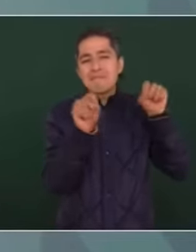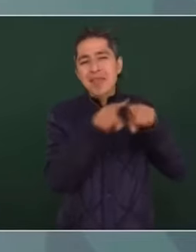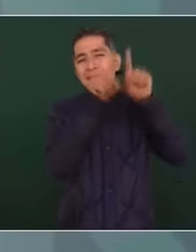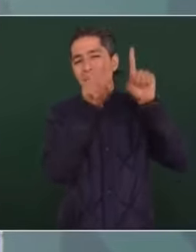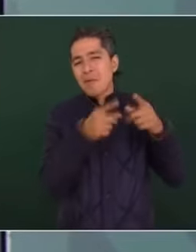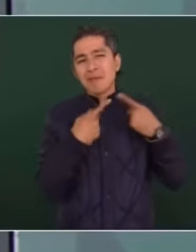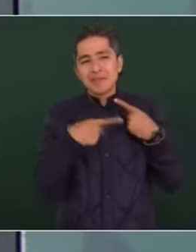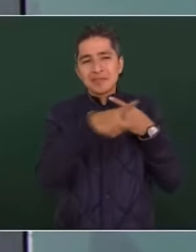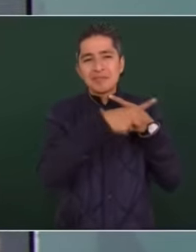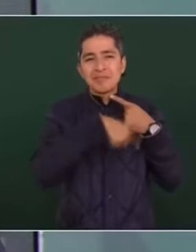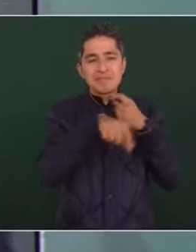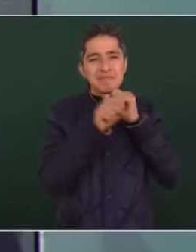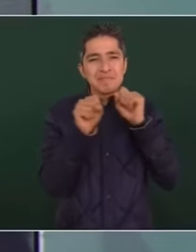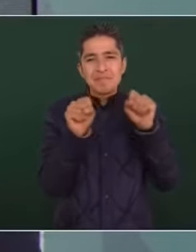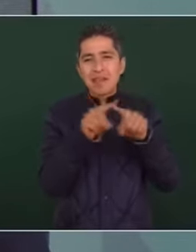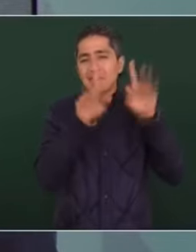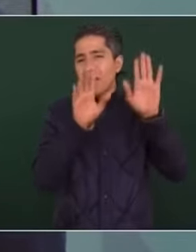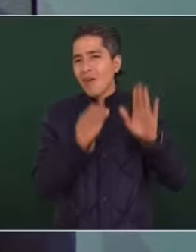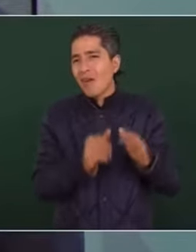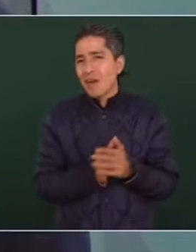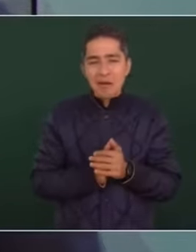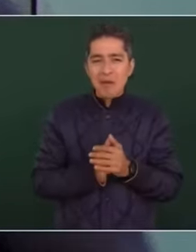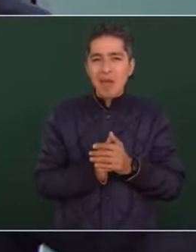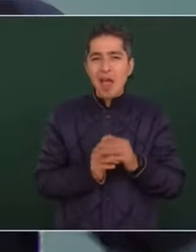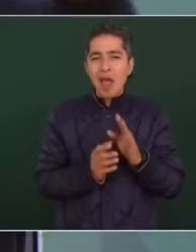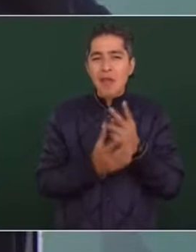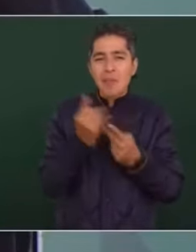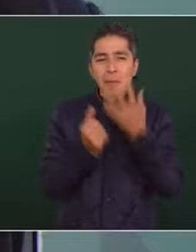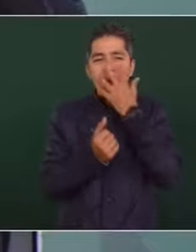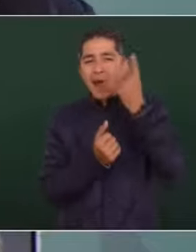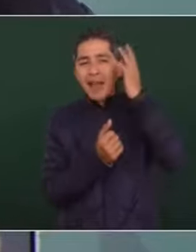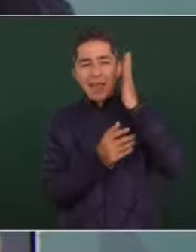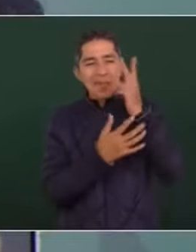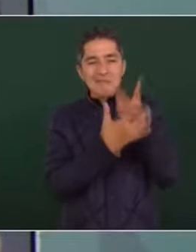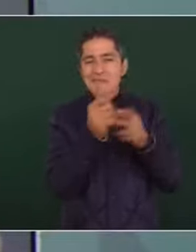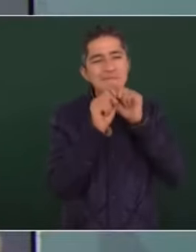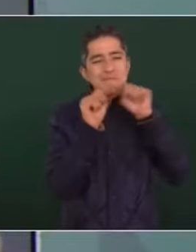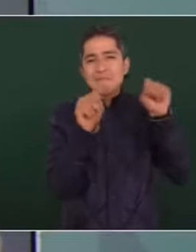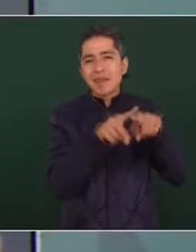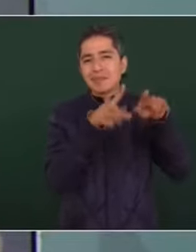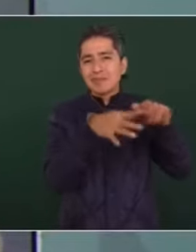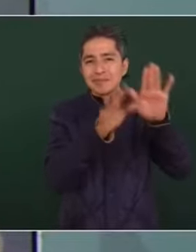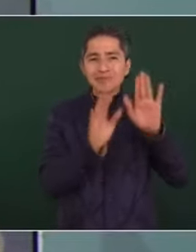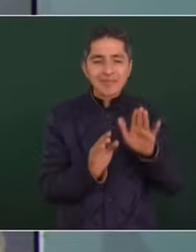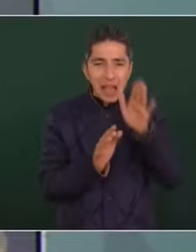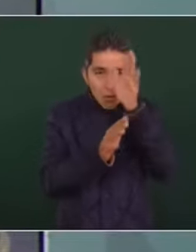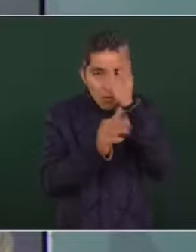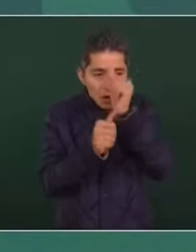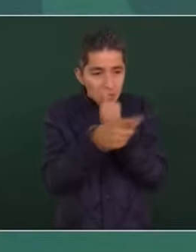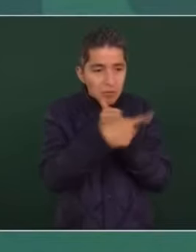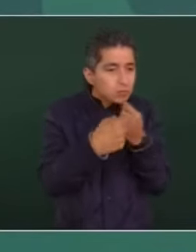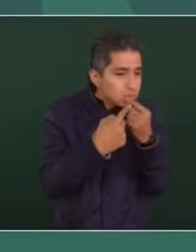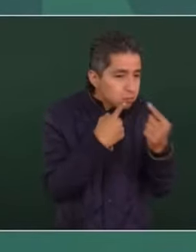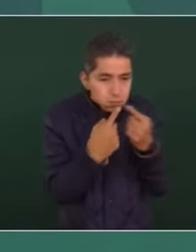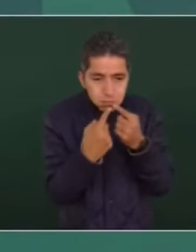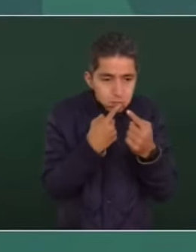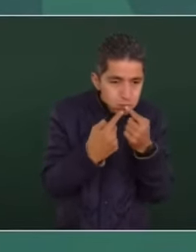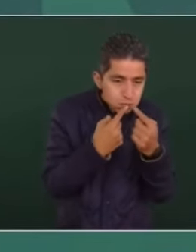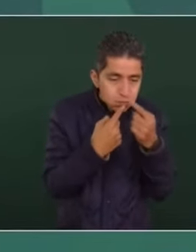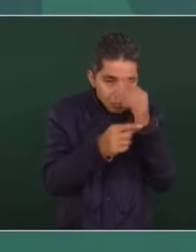son los mismos. Se ponen de acuerdo para llevar a cabo